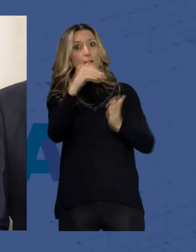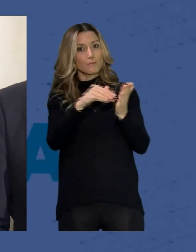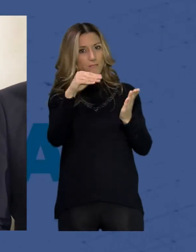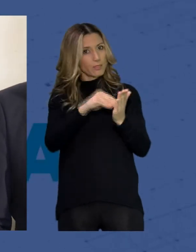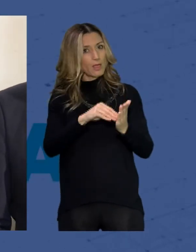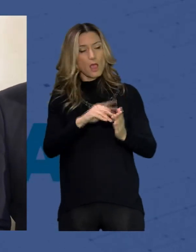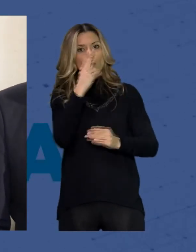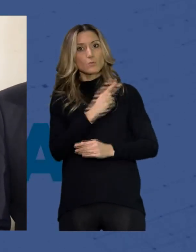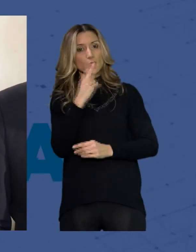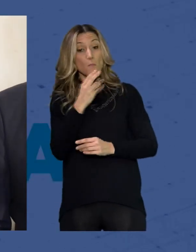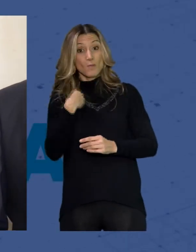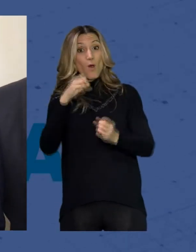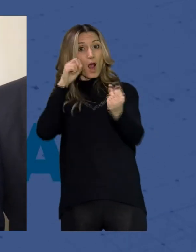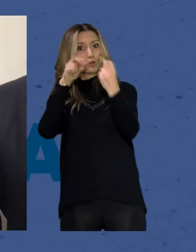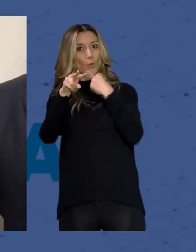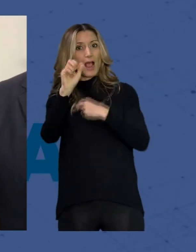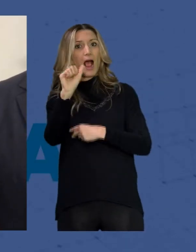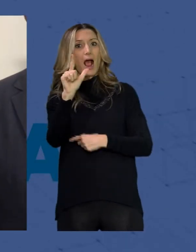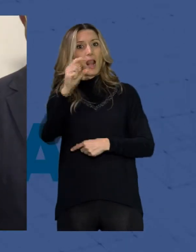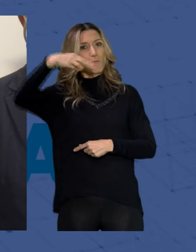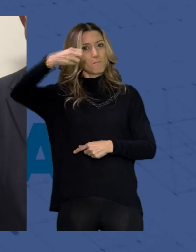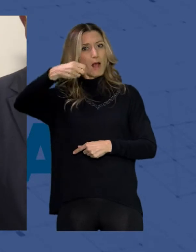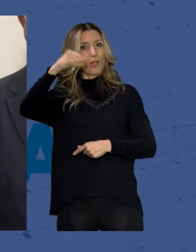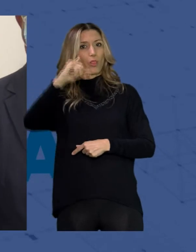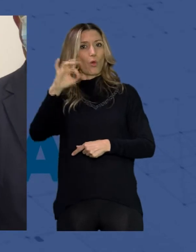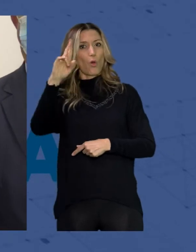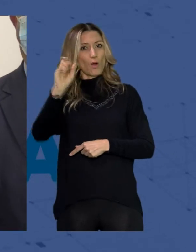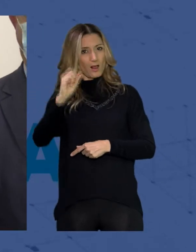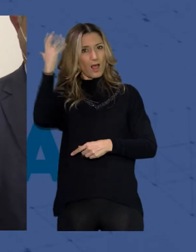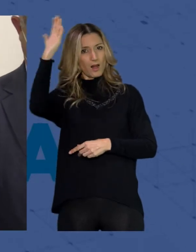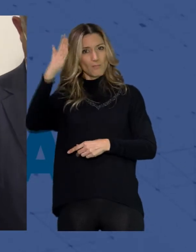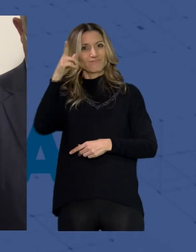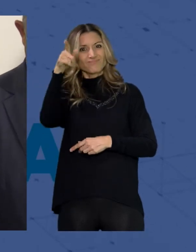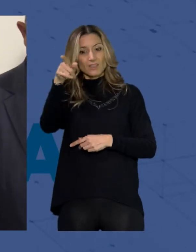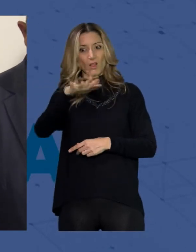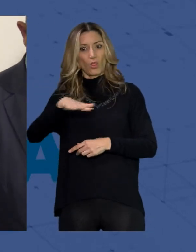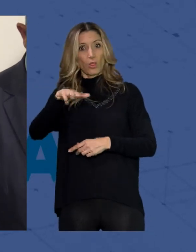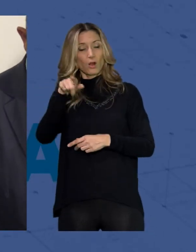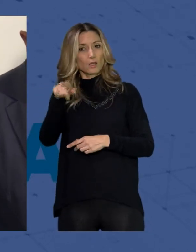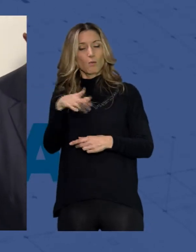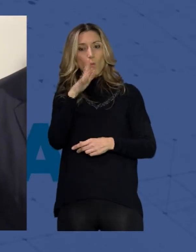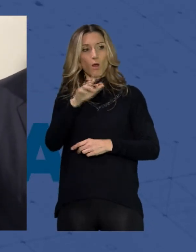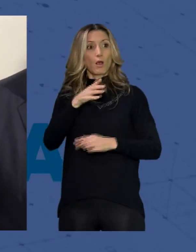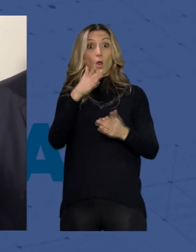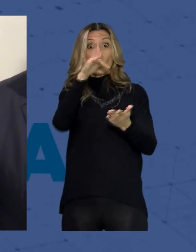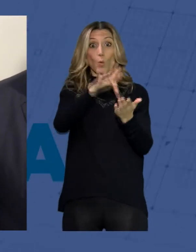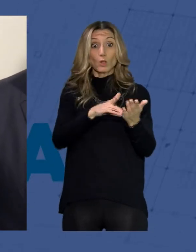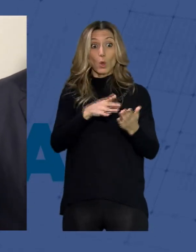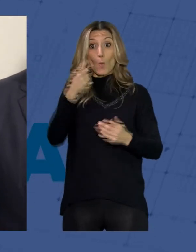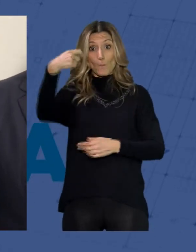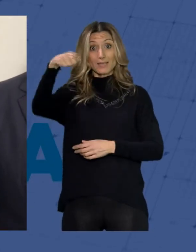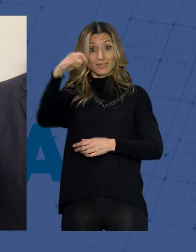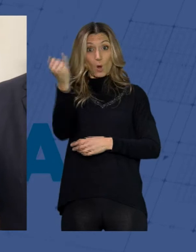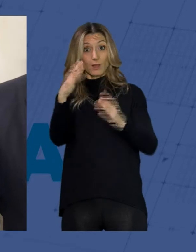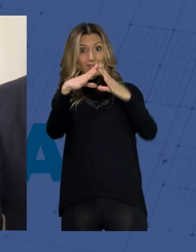de la Almanzora una autovía de la Almanzora que cuando llegamos al gobierno cuando llegó el presidente de la Junta con